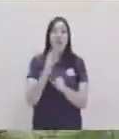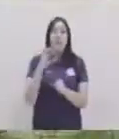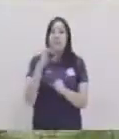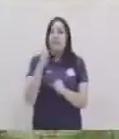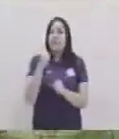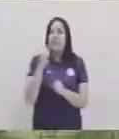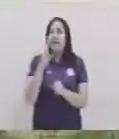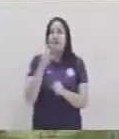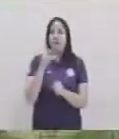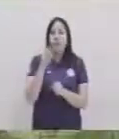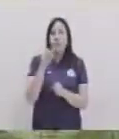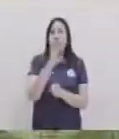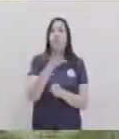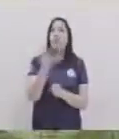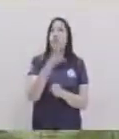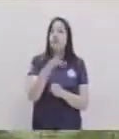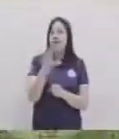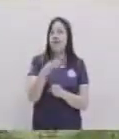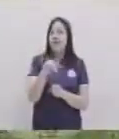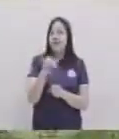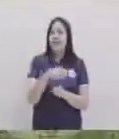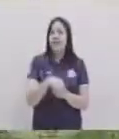para la persona vamos a delitrar el nombre